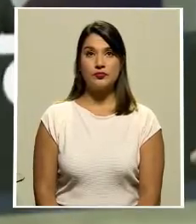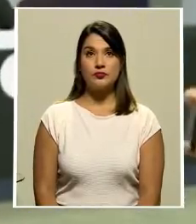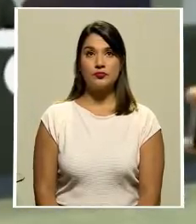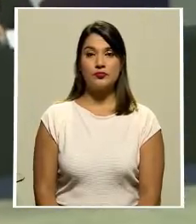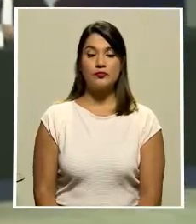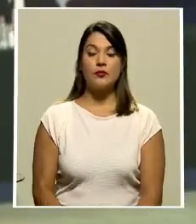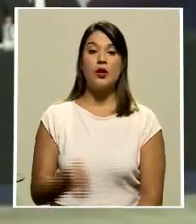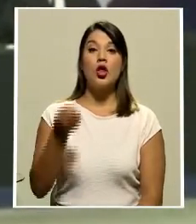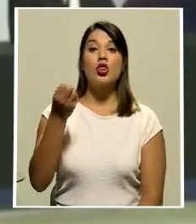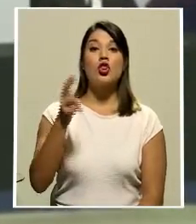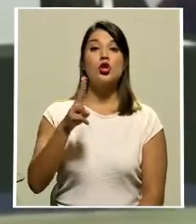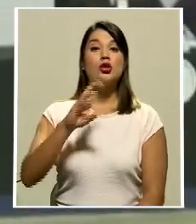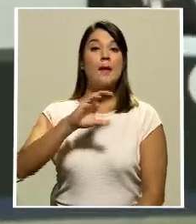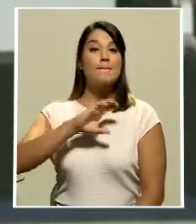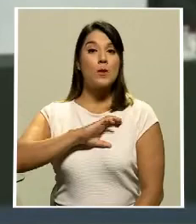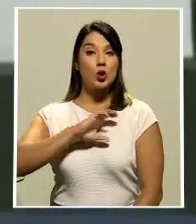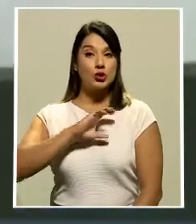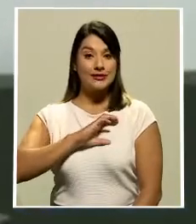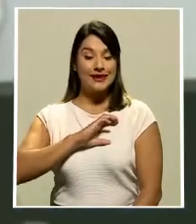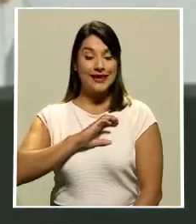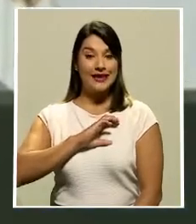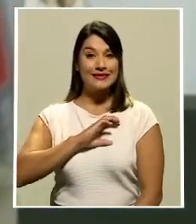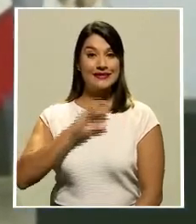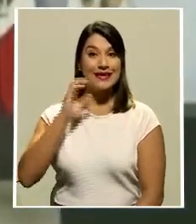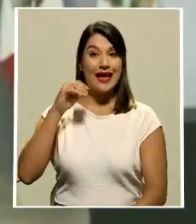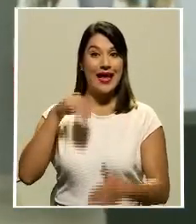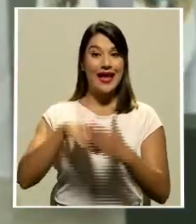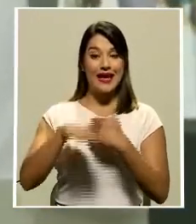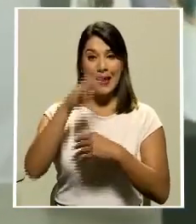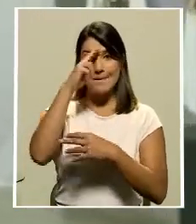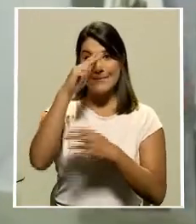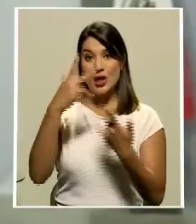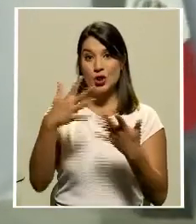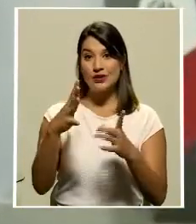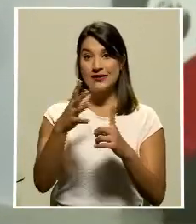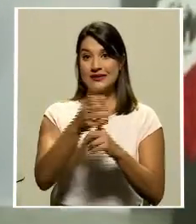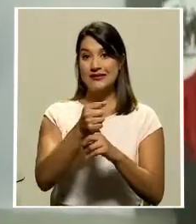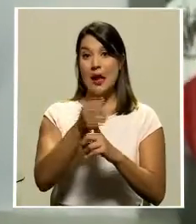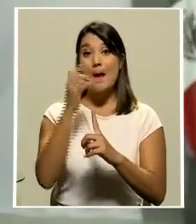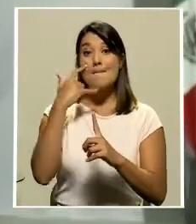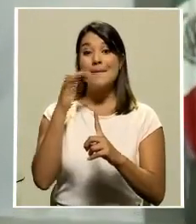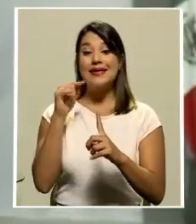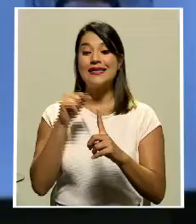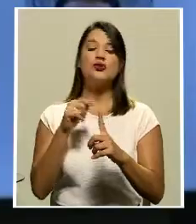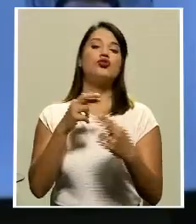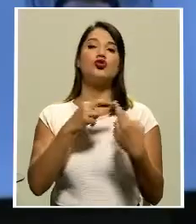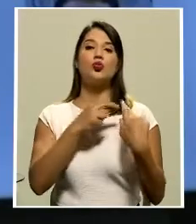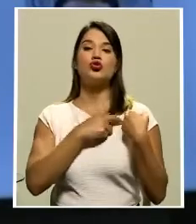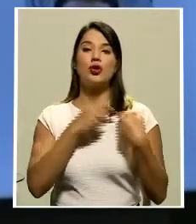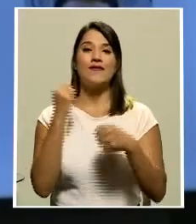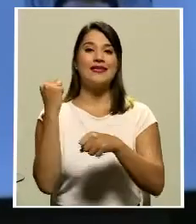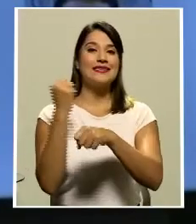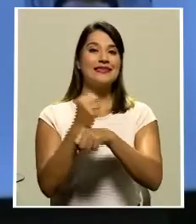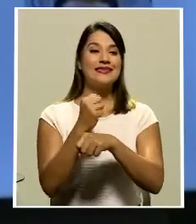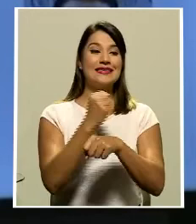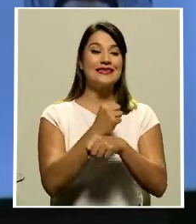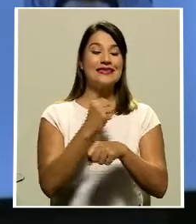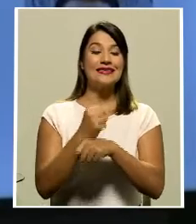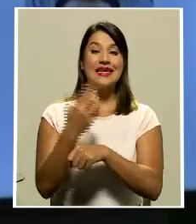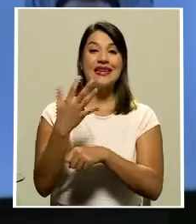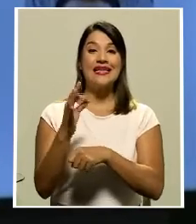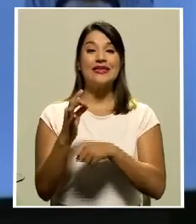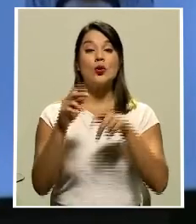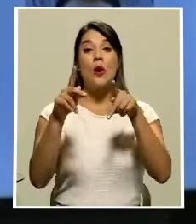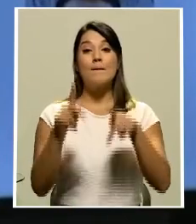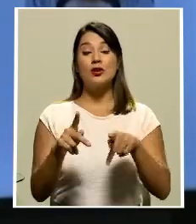12 policías estatales mexicanos han sido detenidos por su presunta participación en la masacre de 19 personas migrantes en